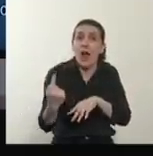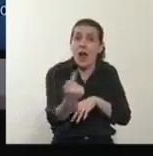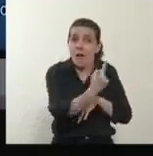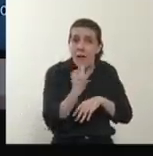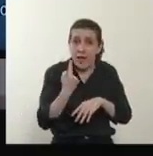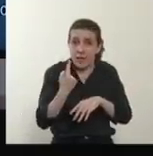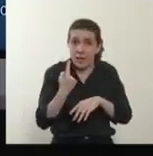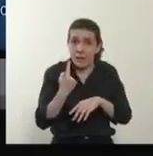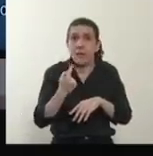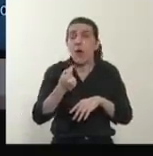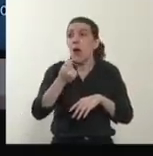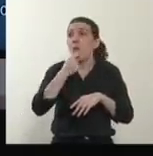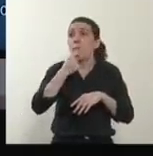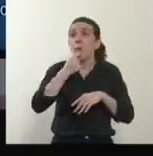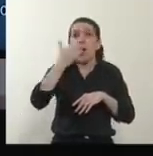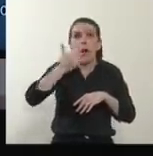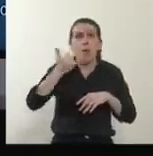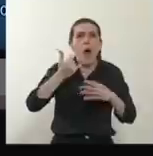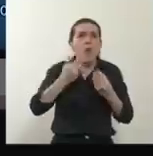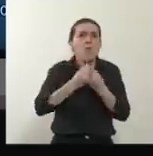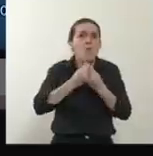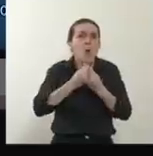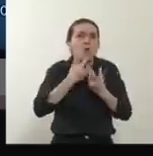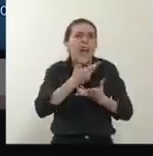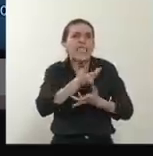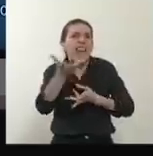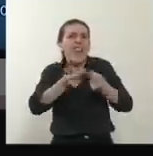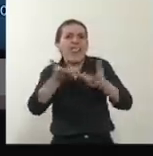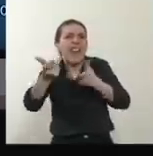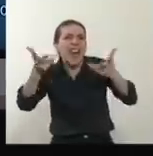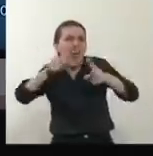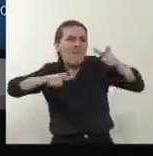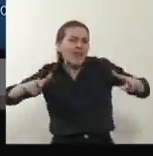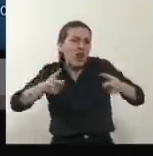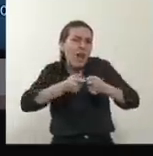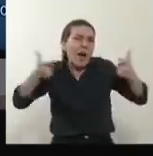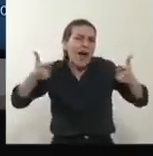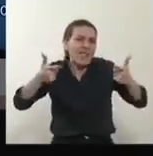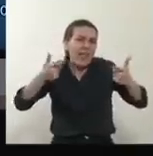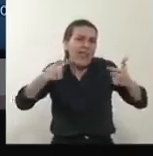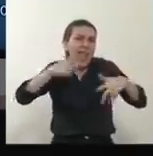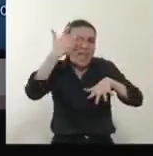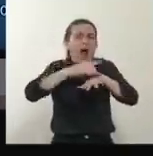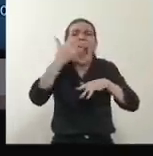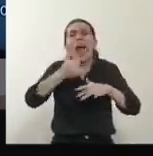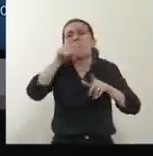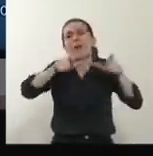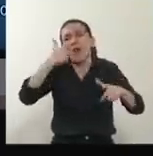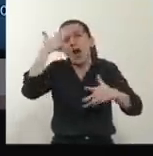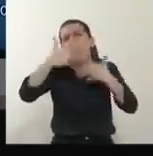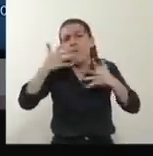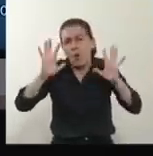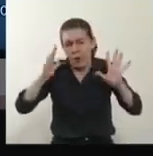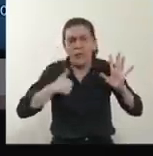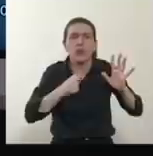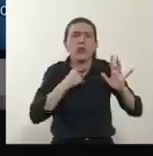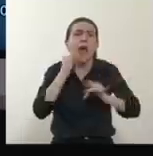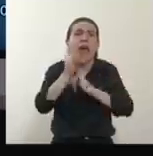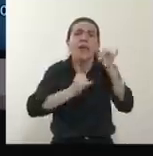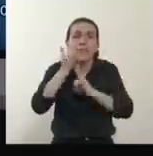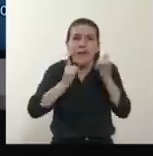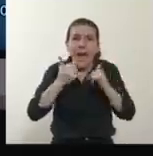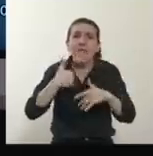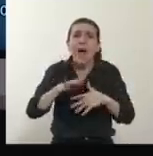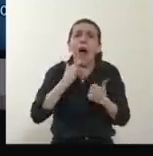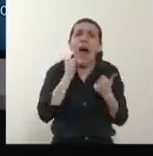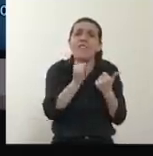Si uno mira la cantidad de casos, porque con este tema también hay mucha confusión. Yo quiero explicarles a todos que nosotros vamos anunciando